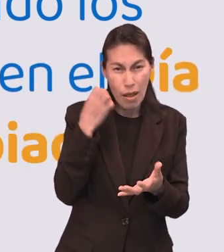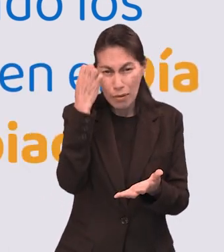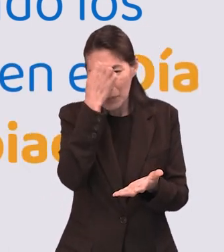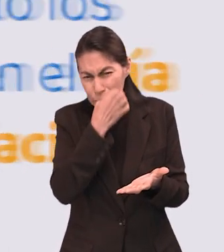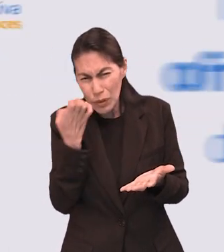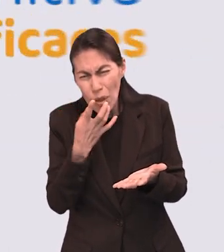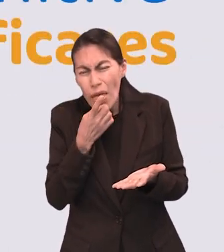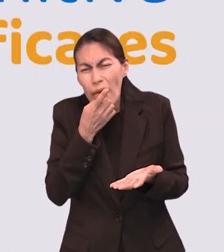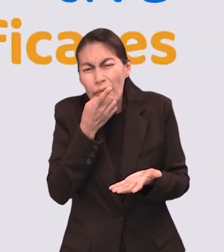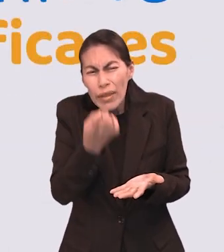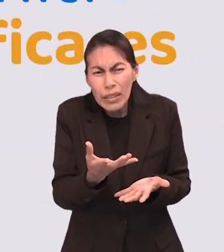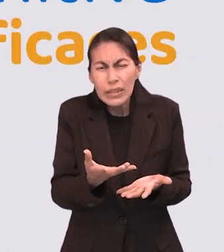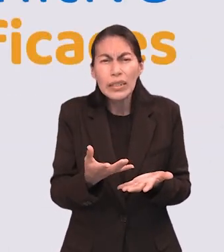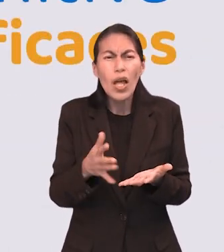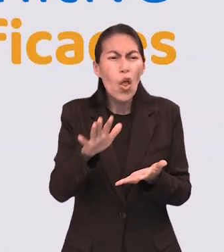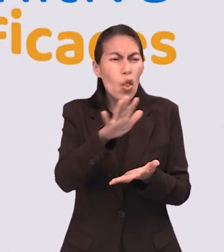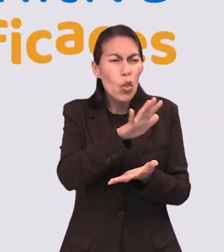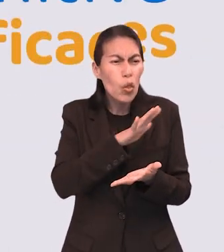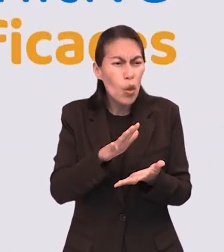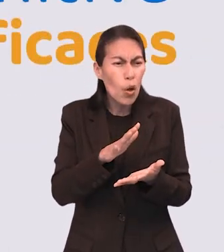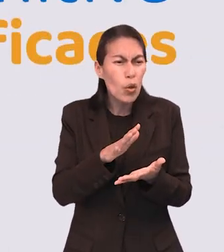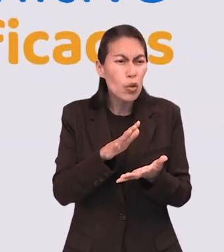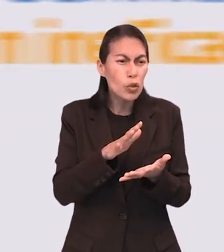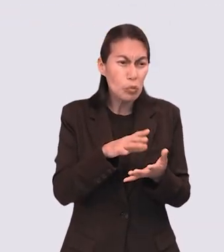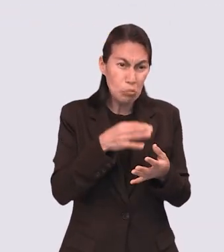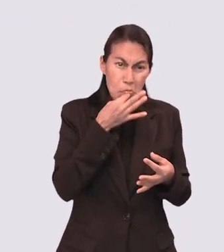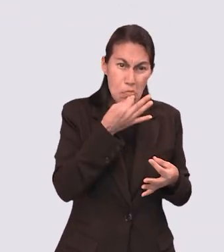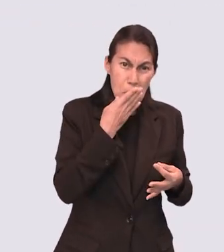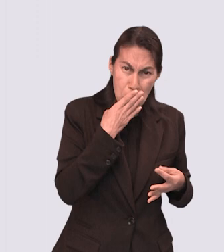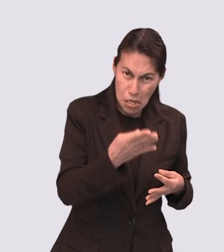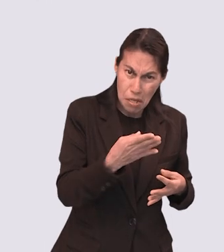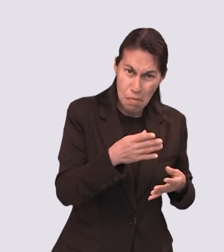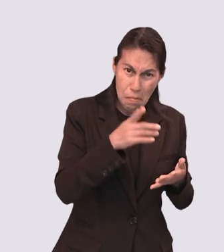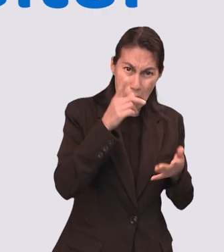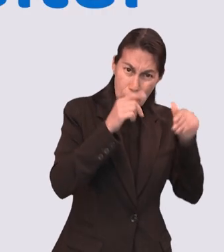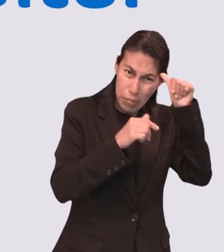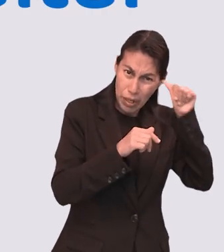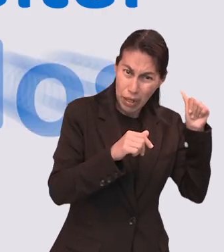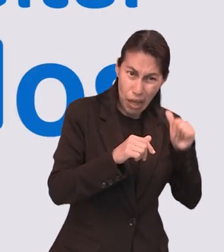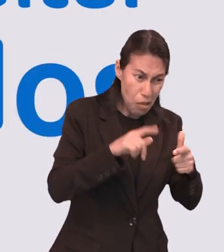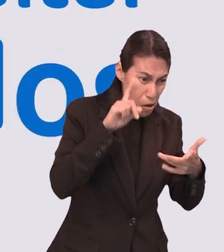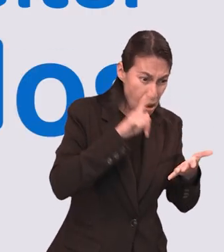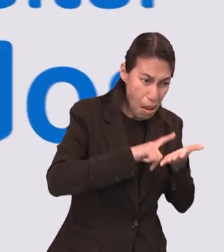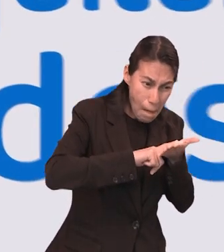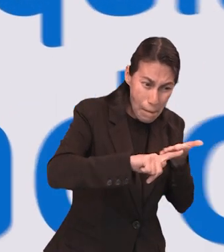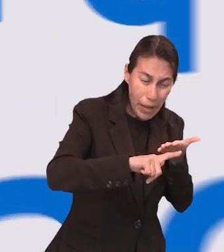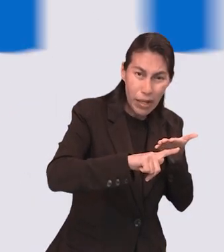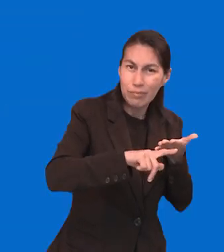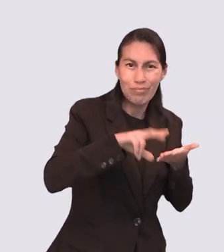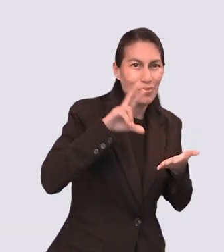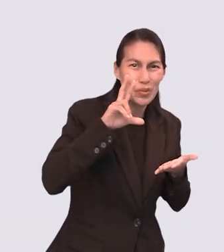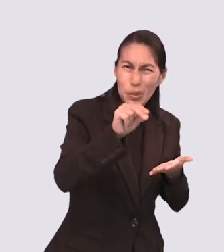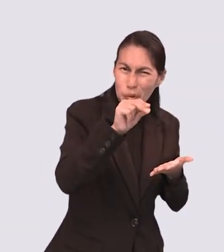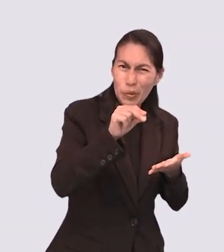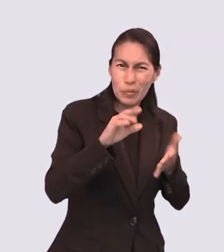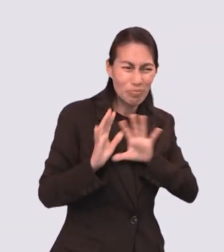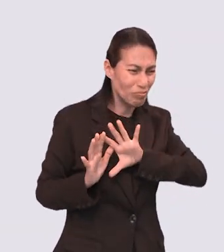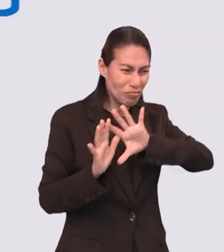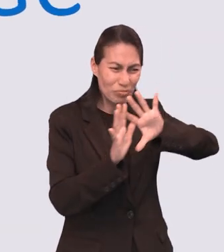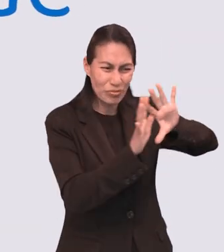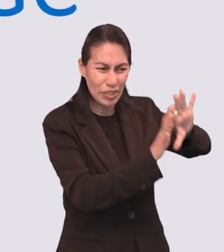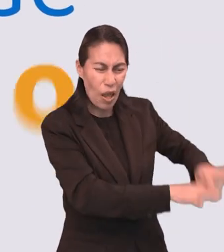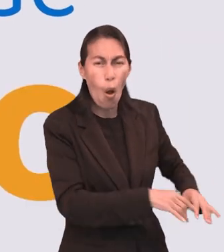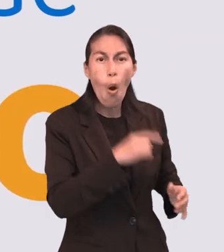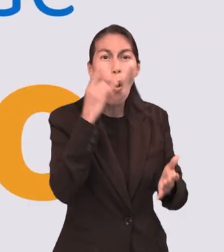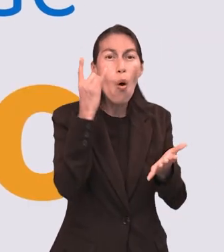expiación, en definitiva eran ineficaces, porque nunca pudieron quitar los pecados. Solo la sangre